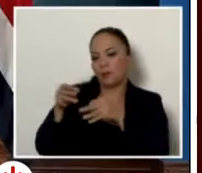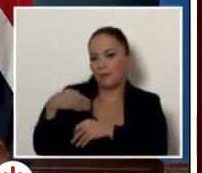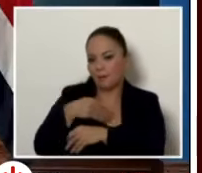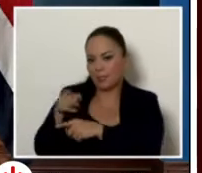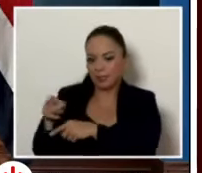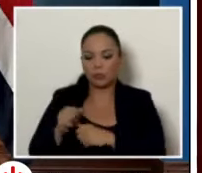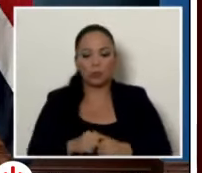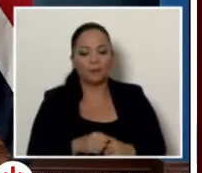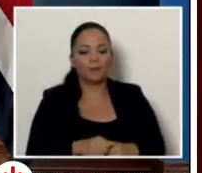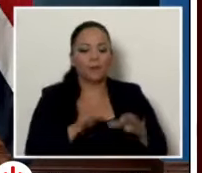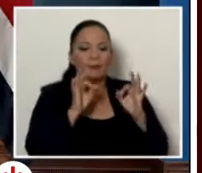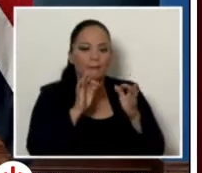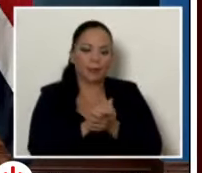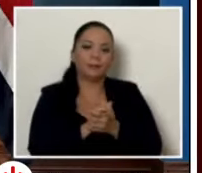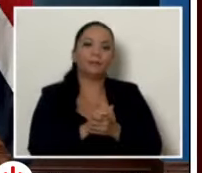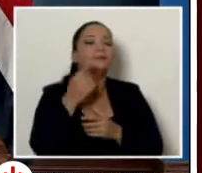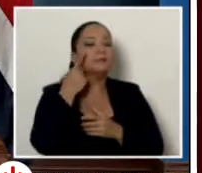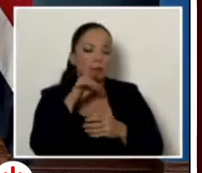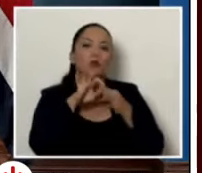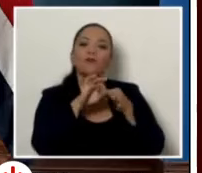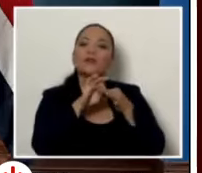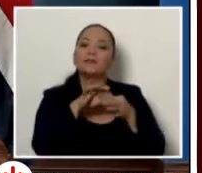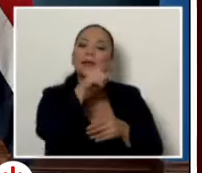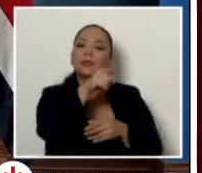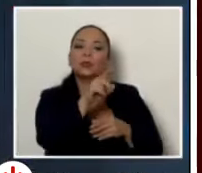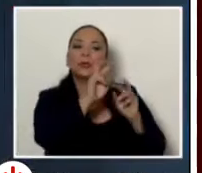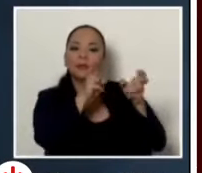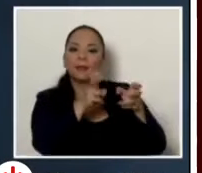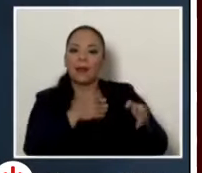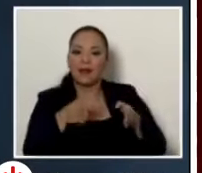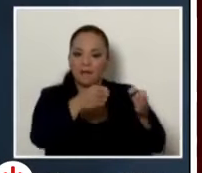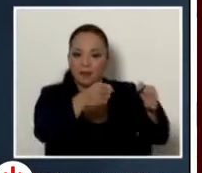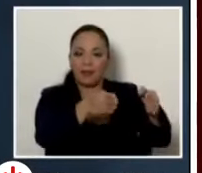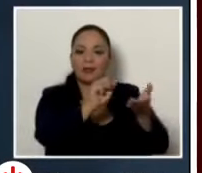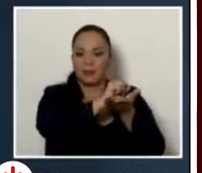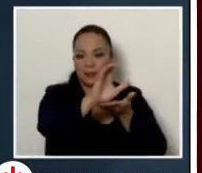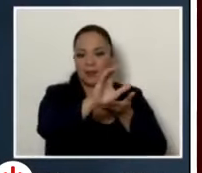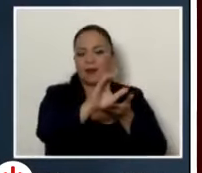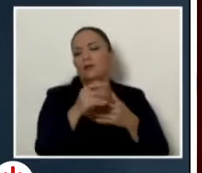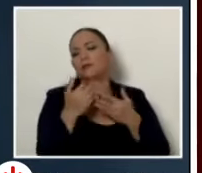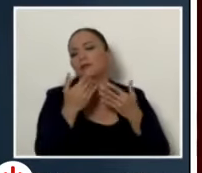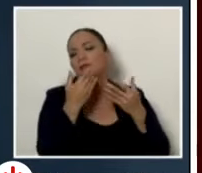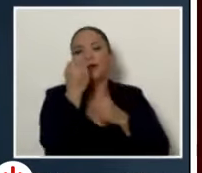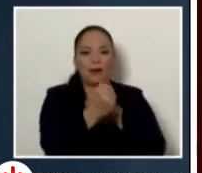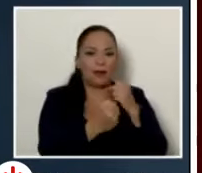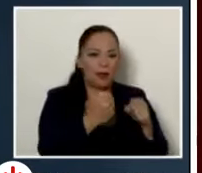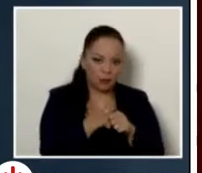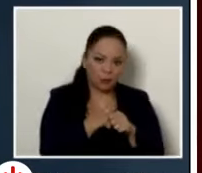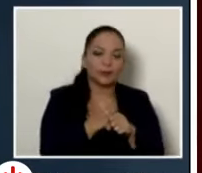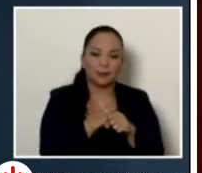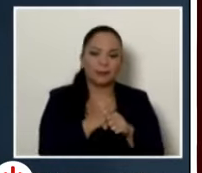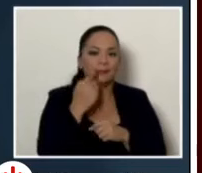con respecto al primer proyecto que es evidentemente la carretera de San Carlos tan esperada por tantísimos años uno